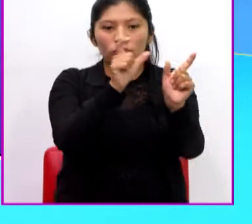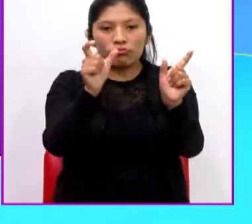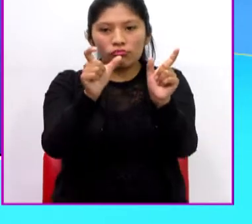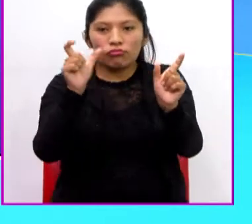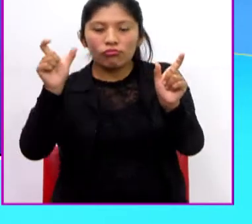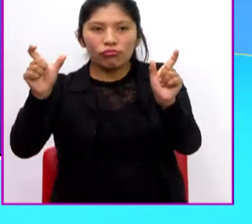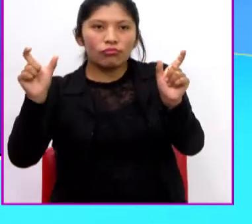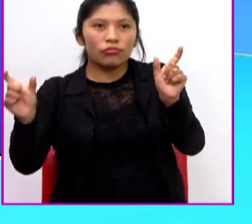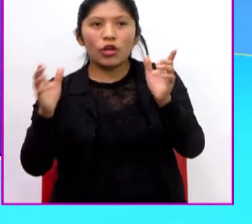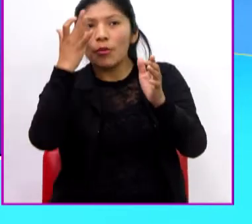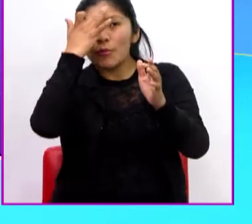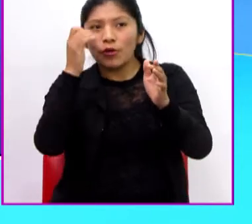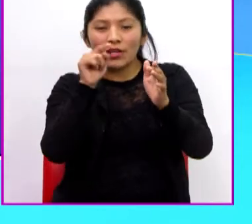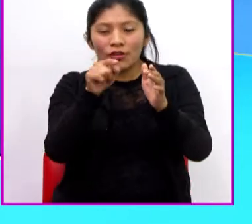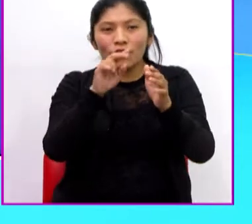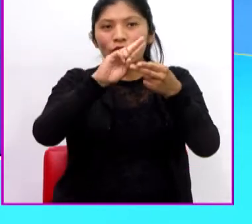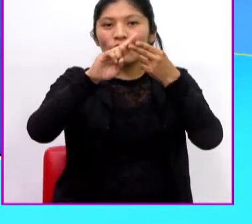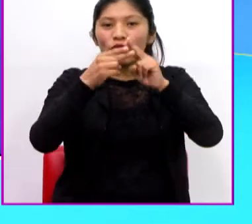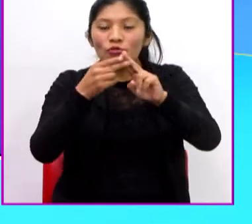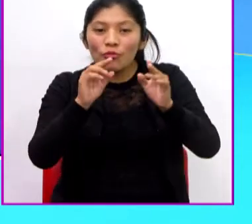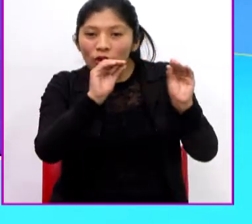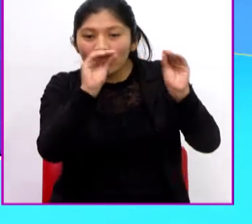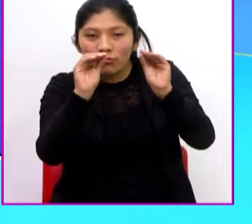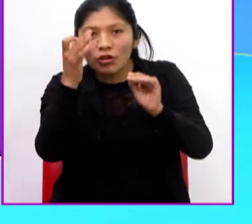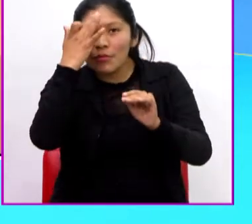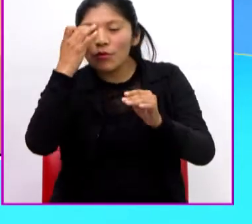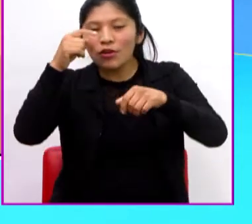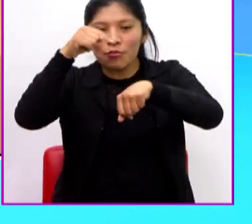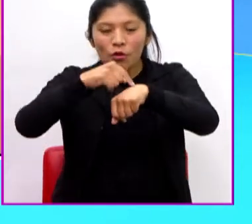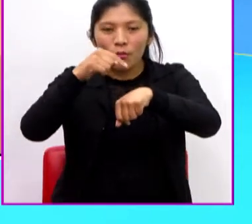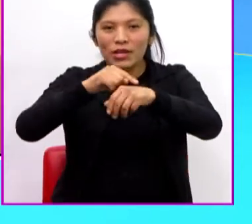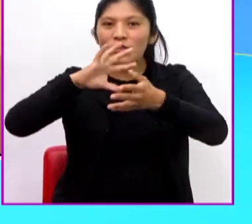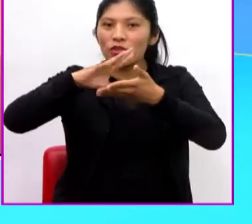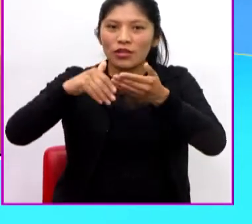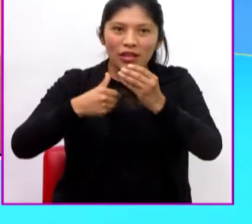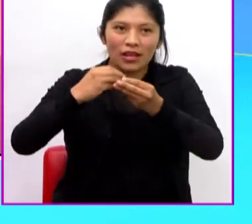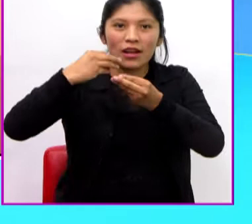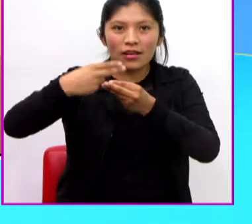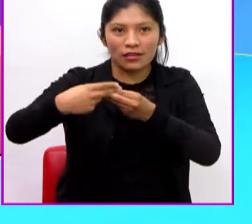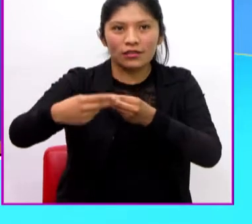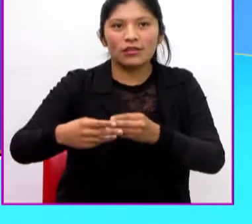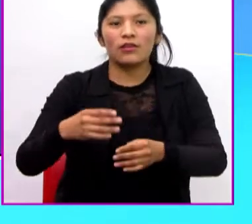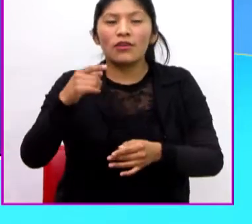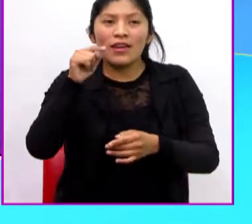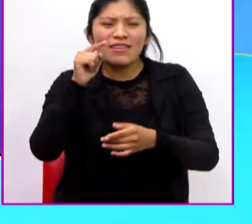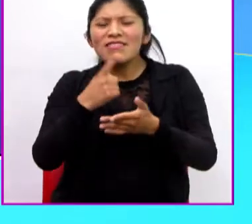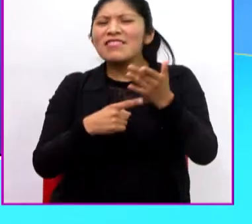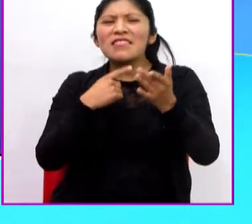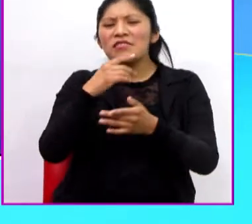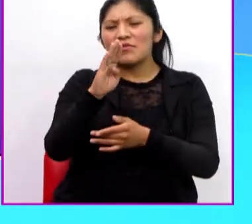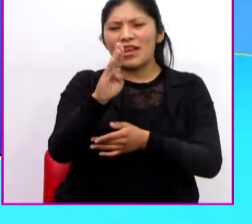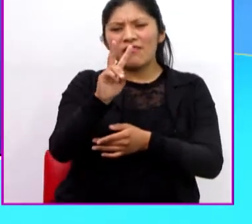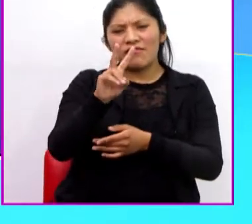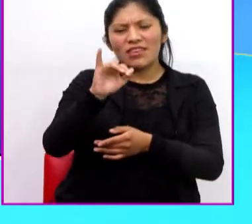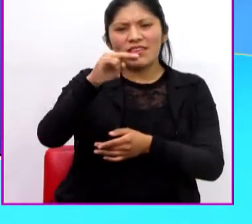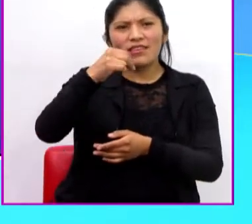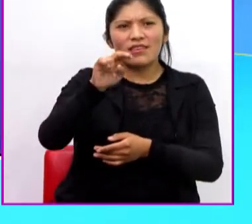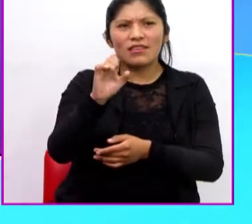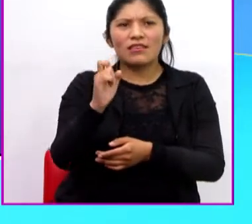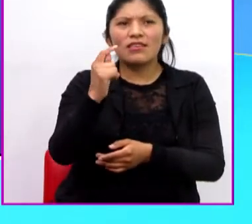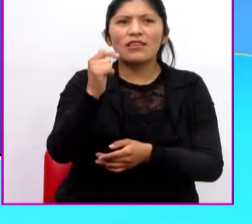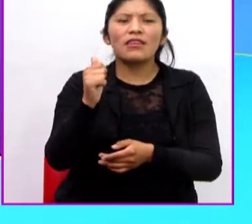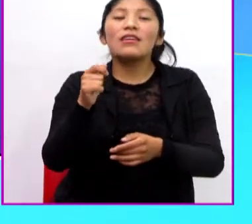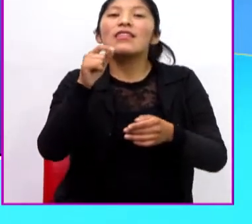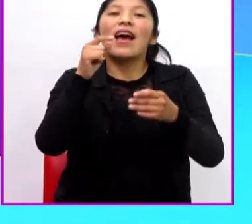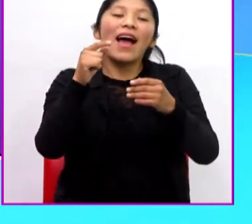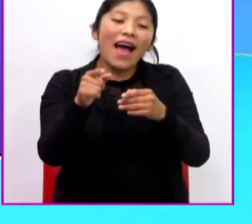cuadro o viñeta representa un momento de la historia, que es una viñeta. Cada momento, cada parte de la secuencia de la